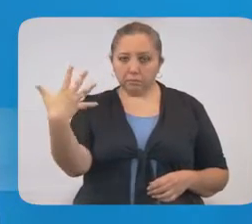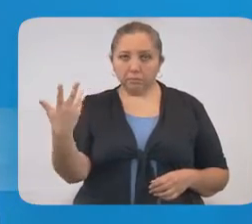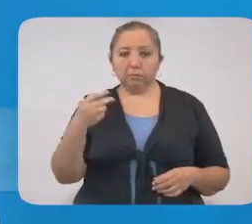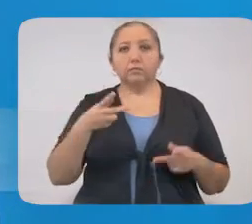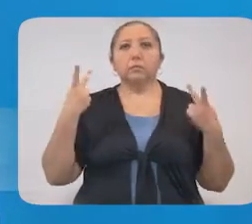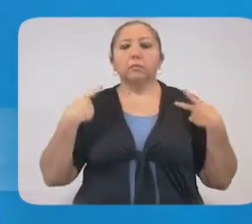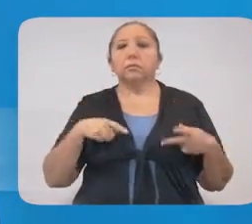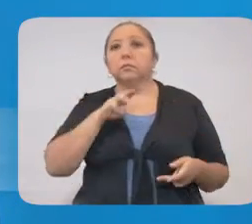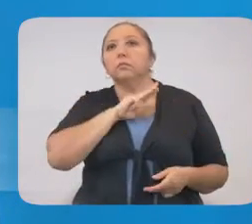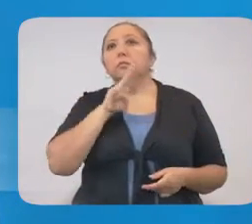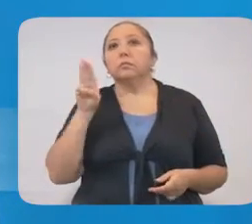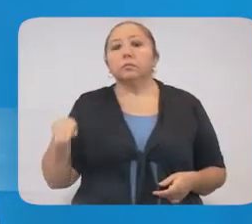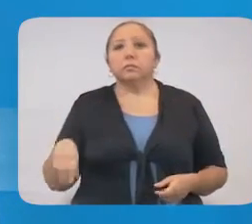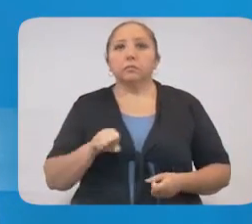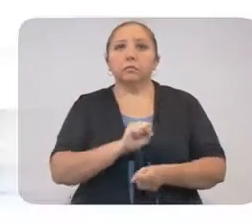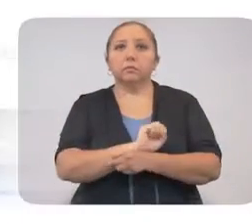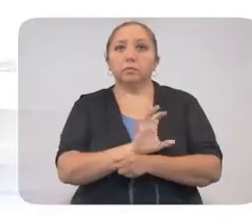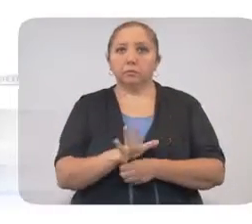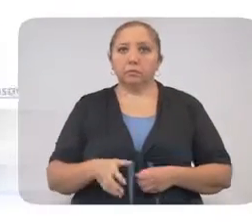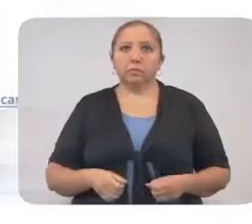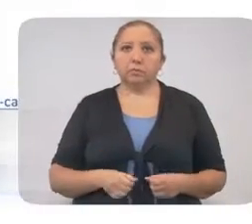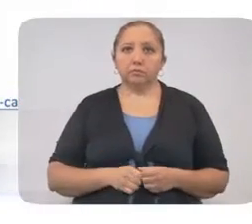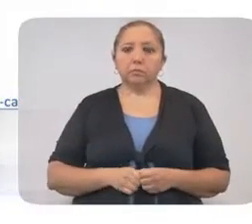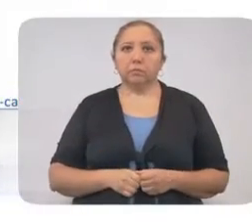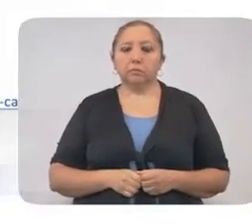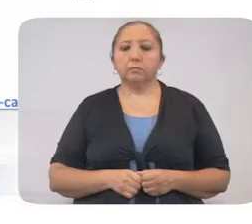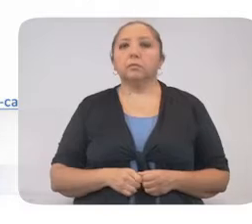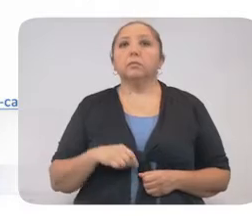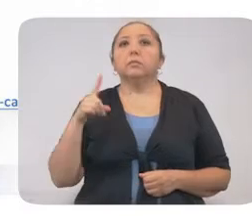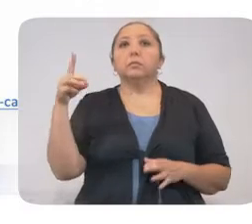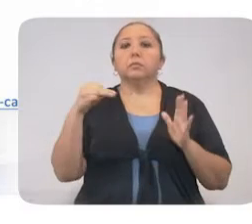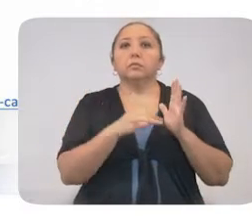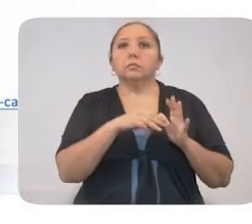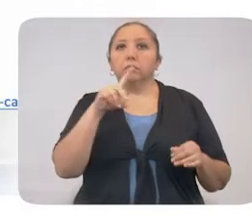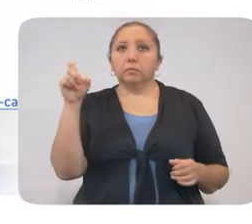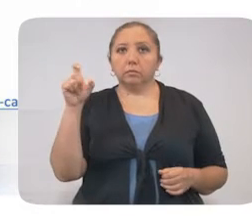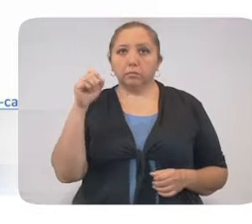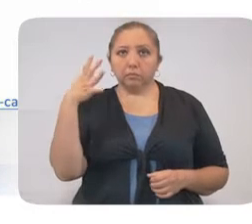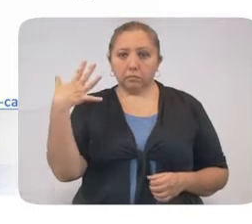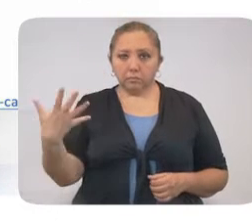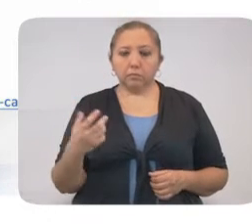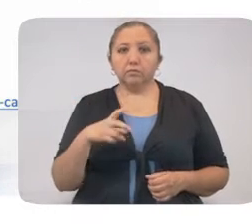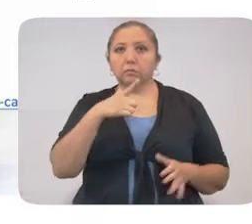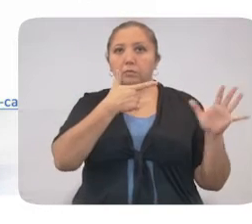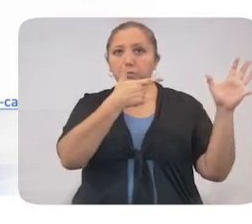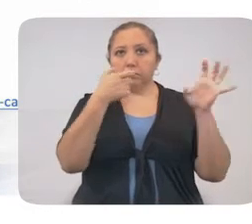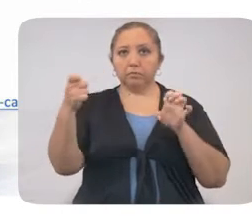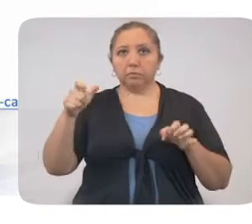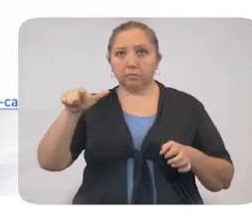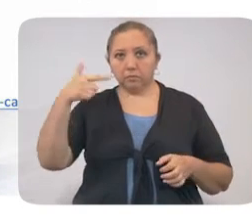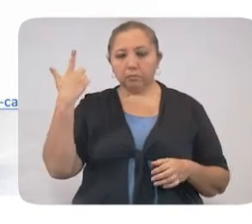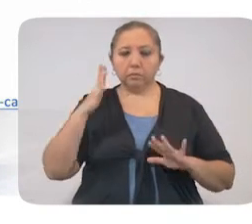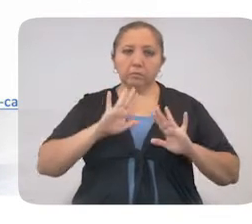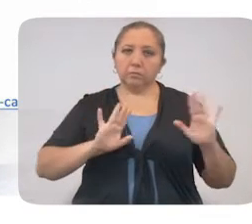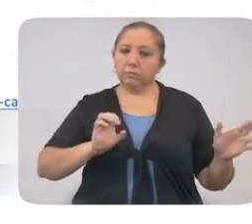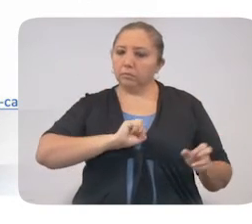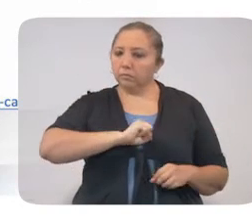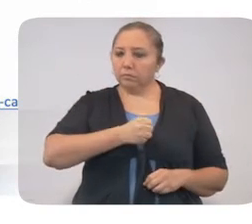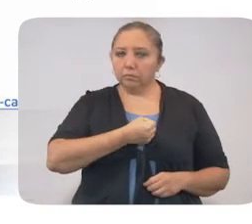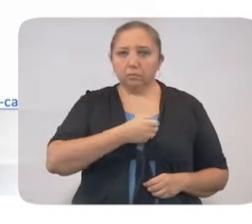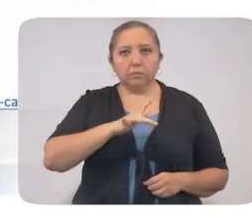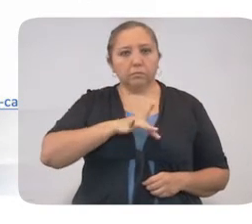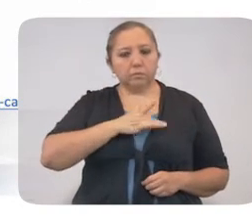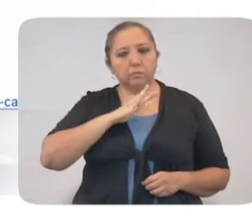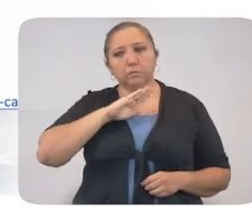personas fallecidas a causa del coronavirus. De los 1,125 casos confirmados, 712 ya se recuperaron. No